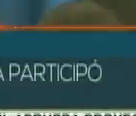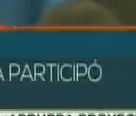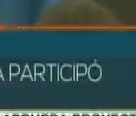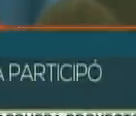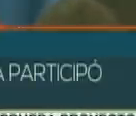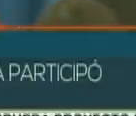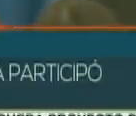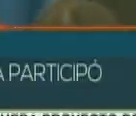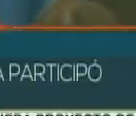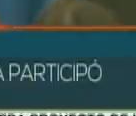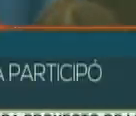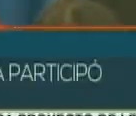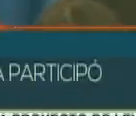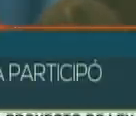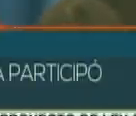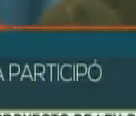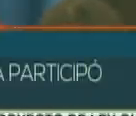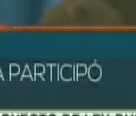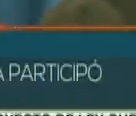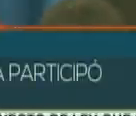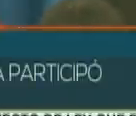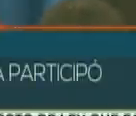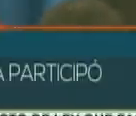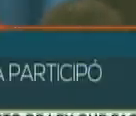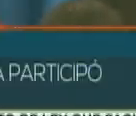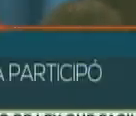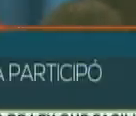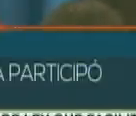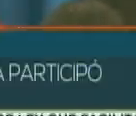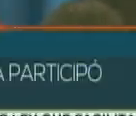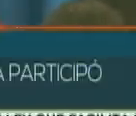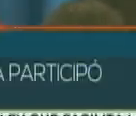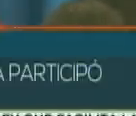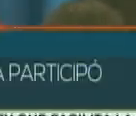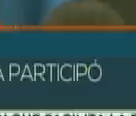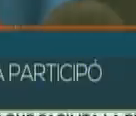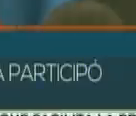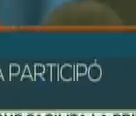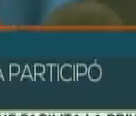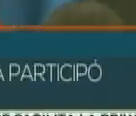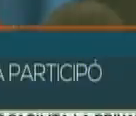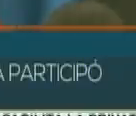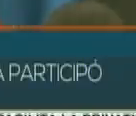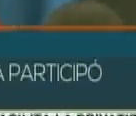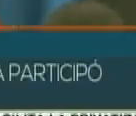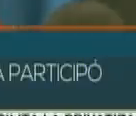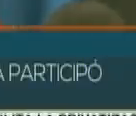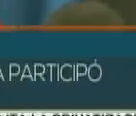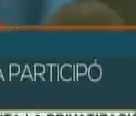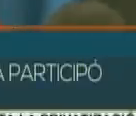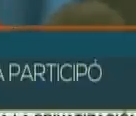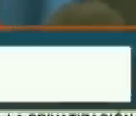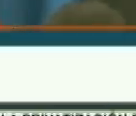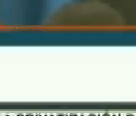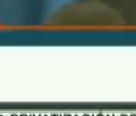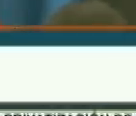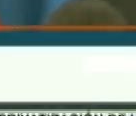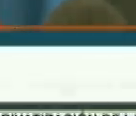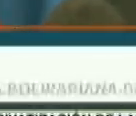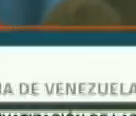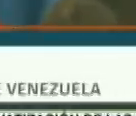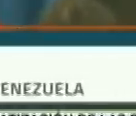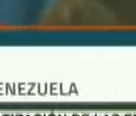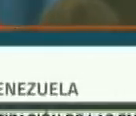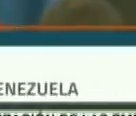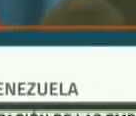hace 75 años y hace 80 años estaban entregando su